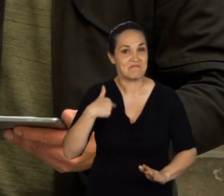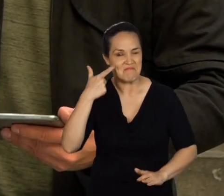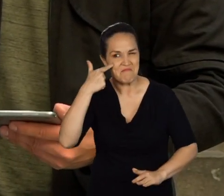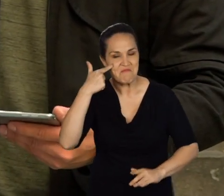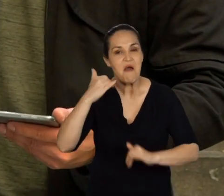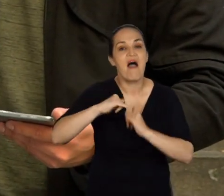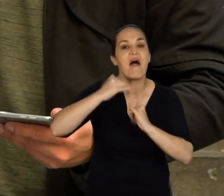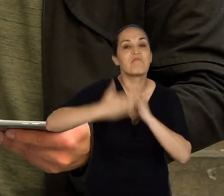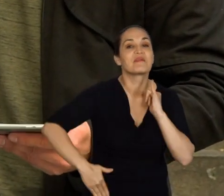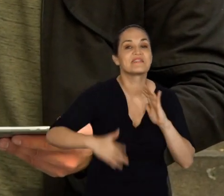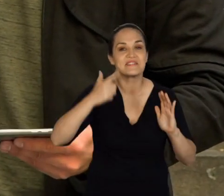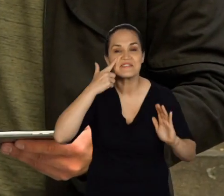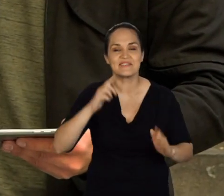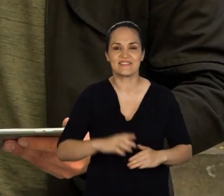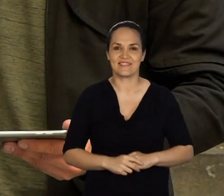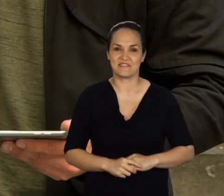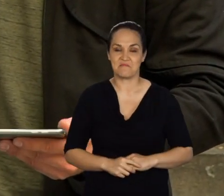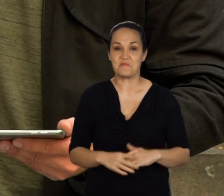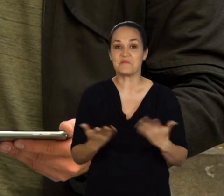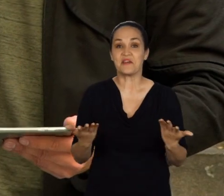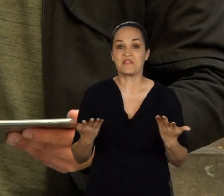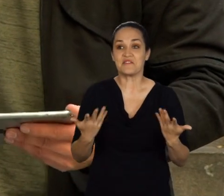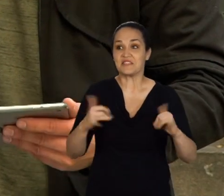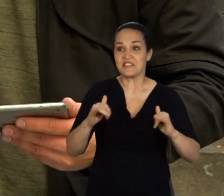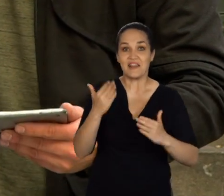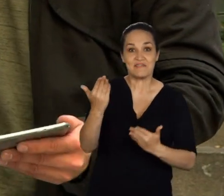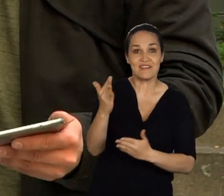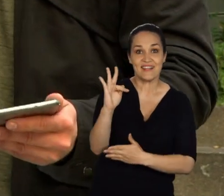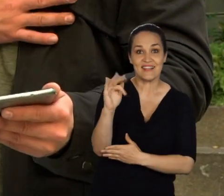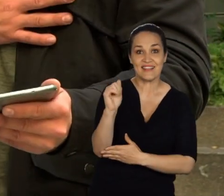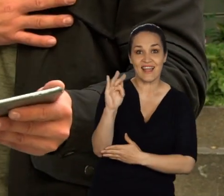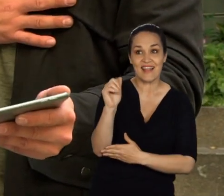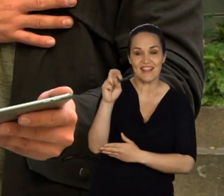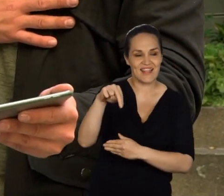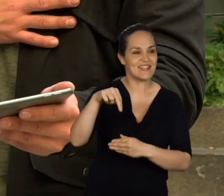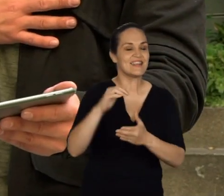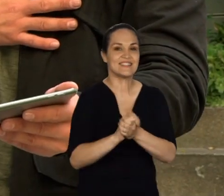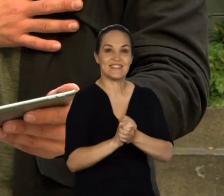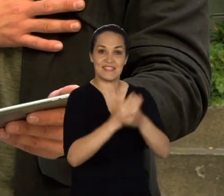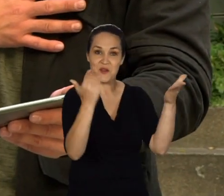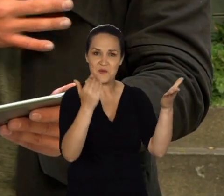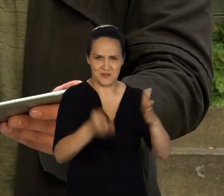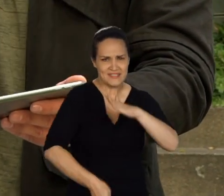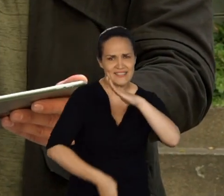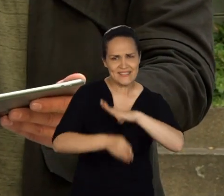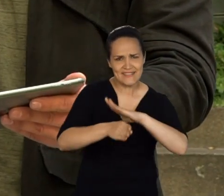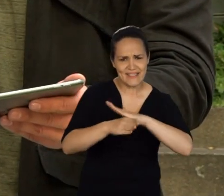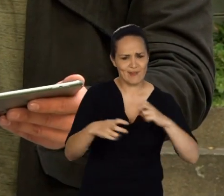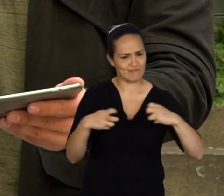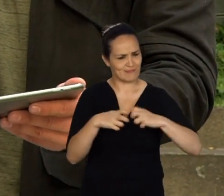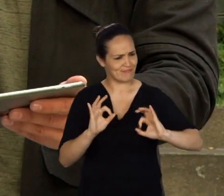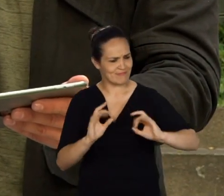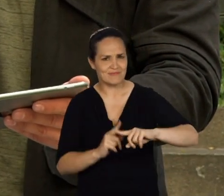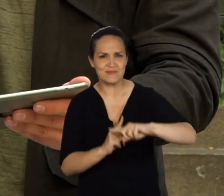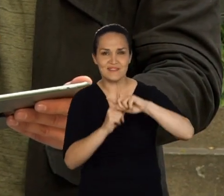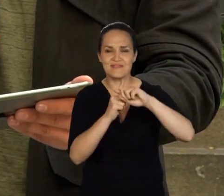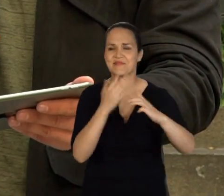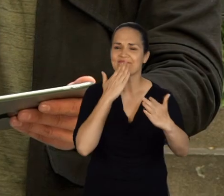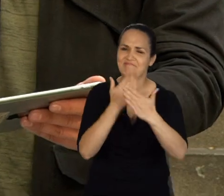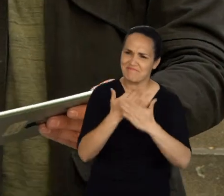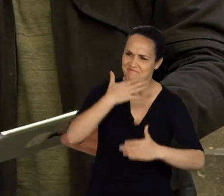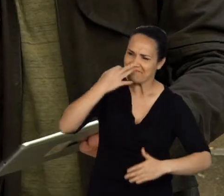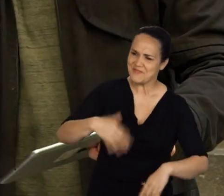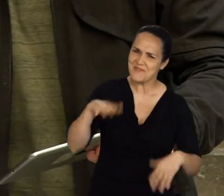Ambos, ambos. ¿No ha entrenado? Unos berracos. Sí. Bueno, pues ahí está Tatán, que te mande ese saludo y que sigas con toda la buena energía.